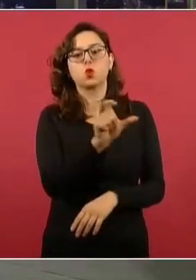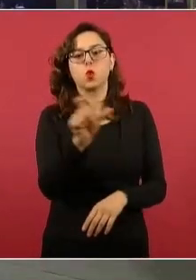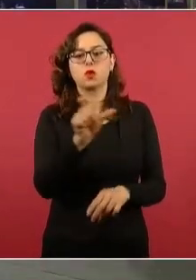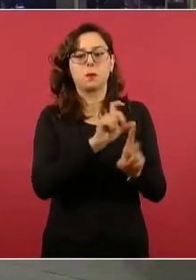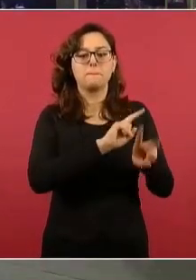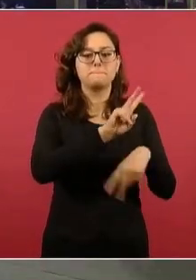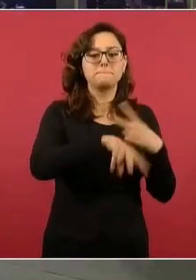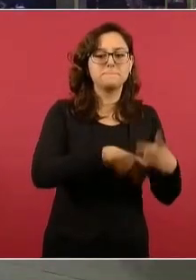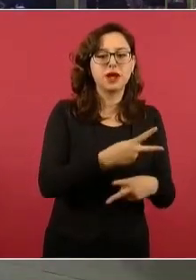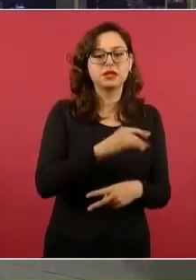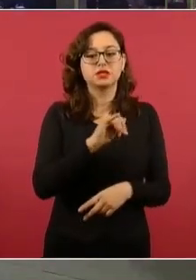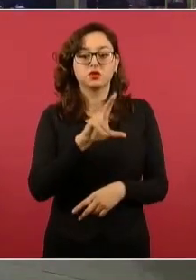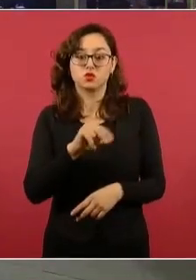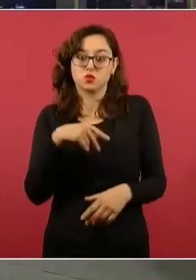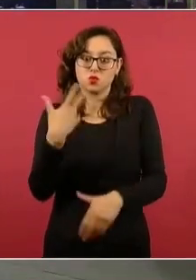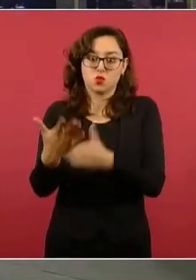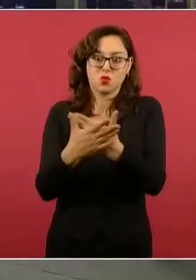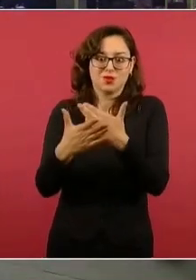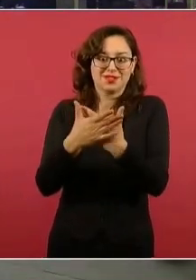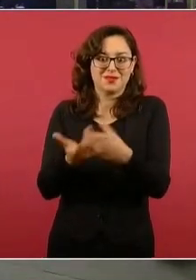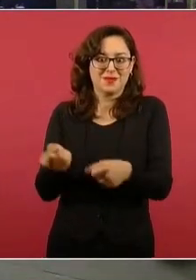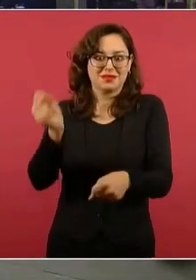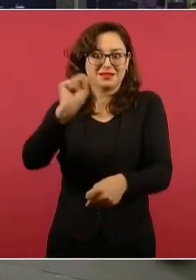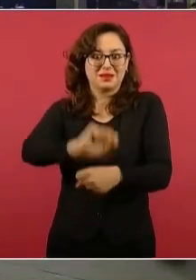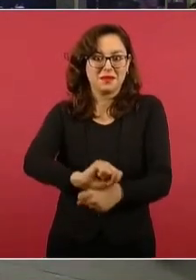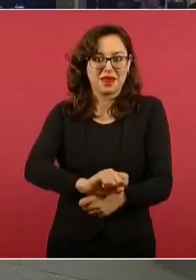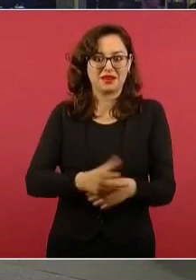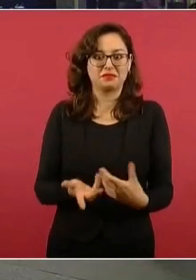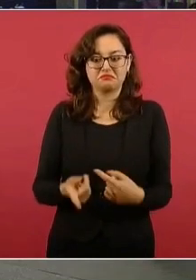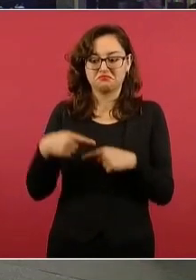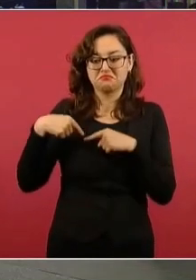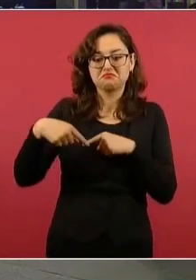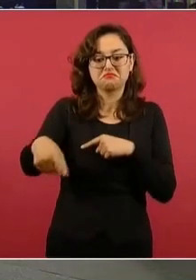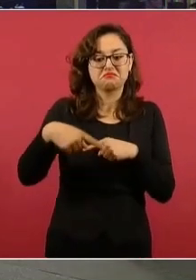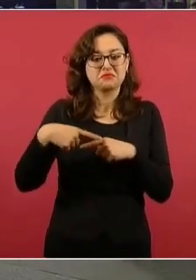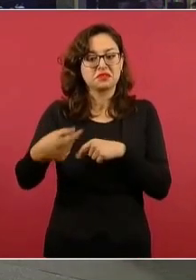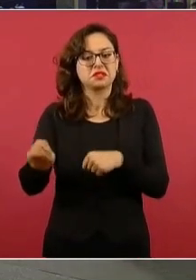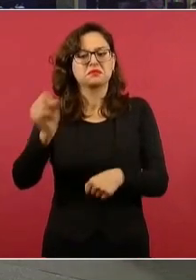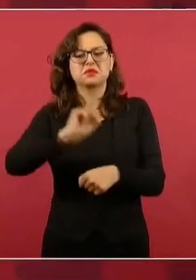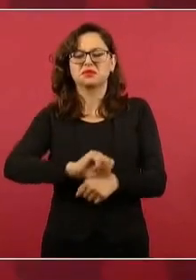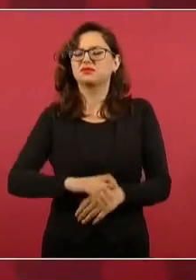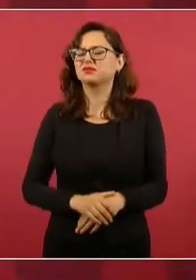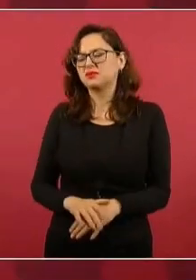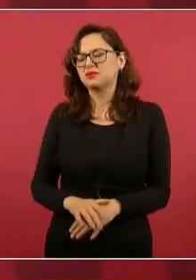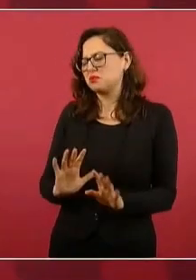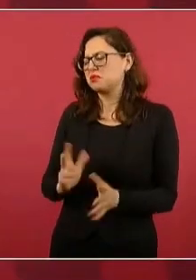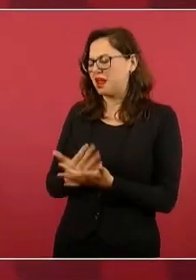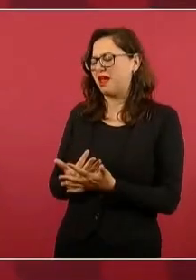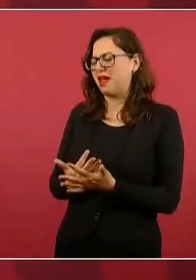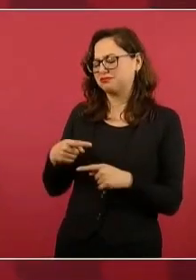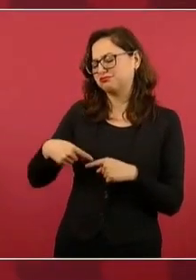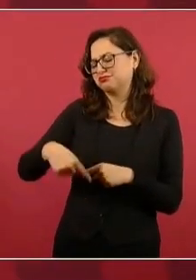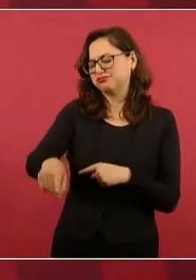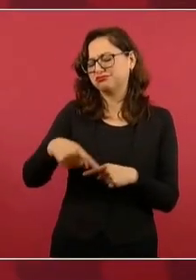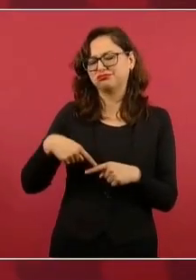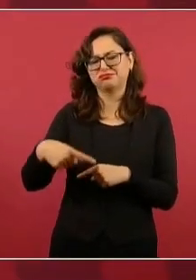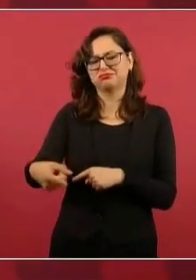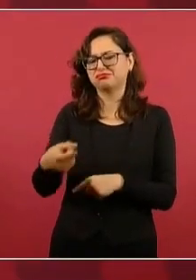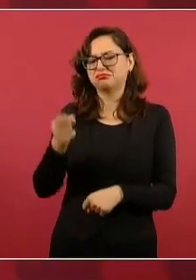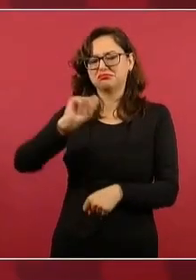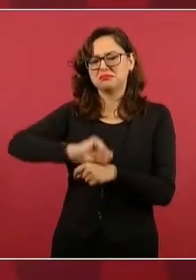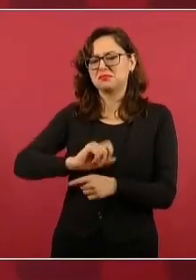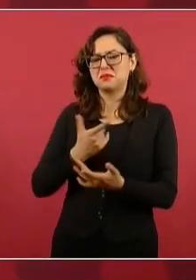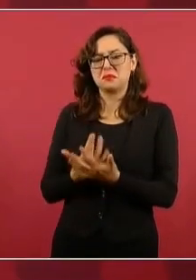Ya es la siguiente semana de la cumbre, esta semana… Es que vamos a esperar, sí, esta semana. No hay